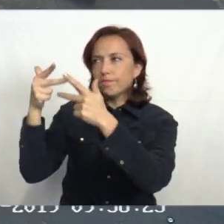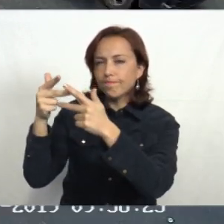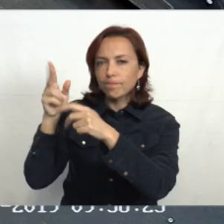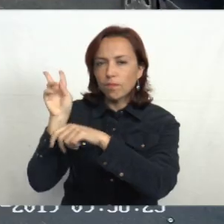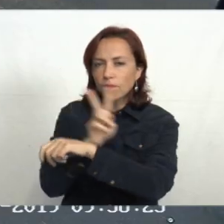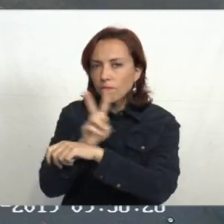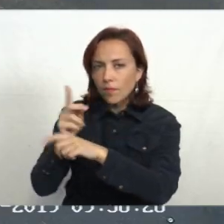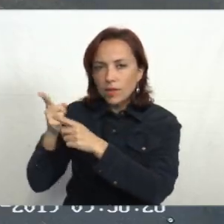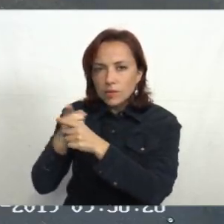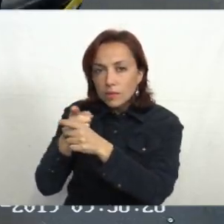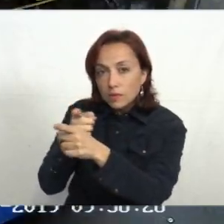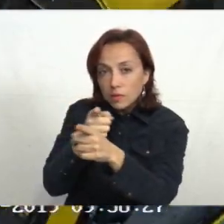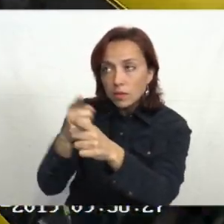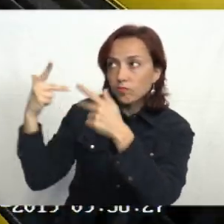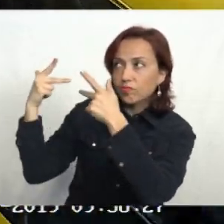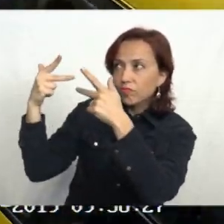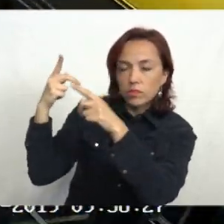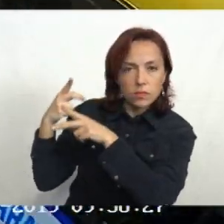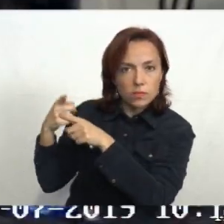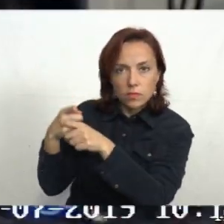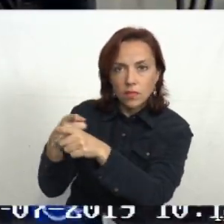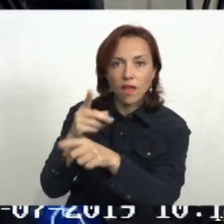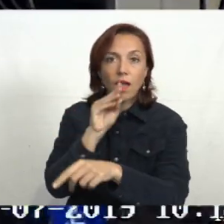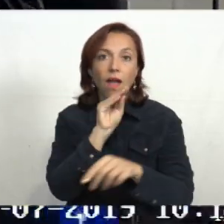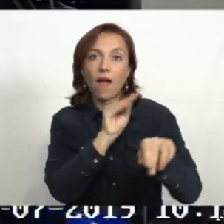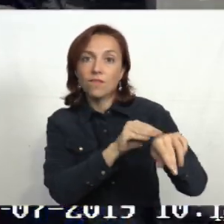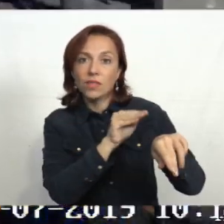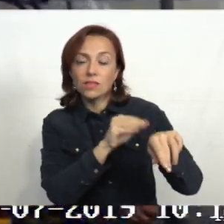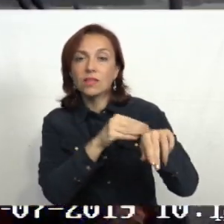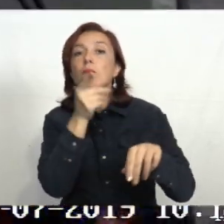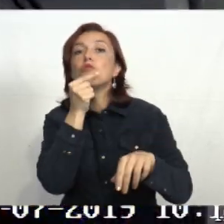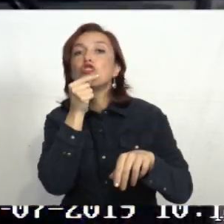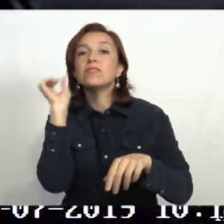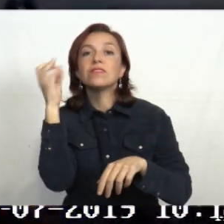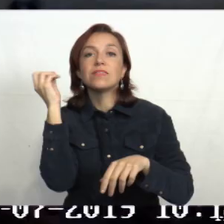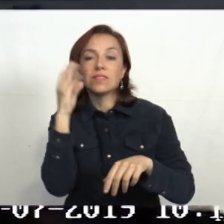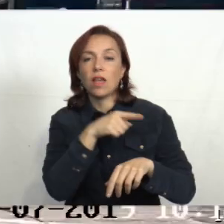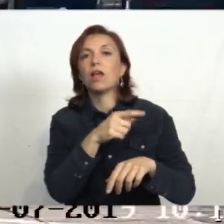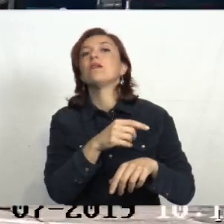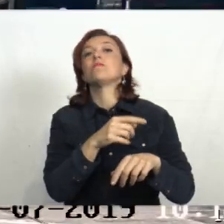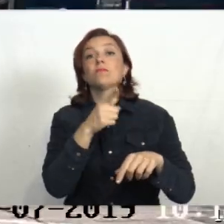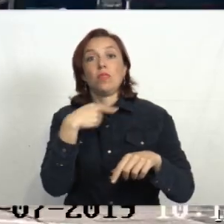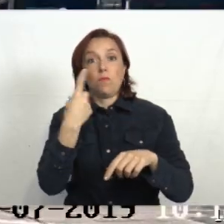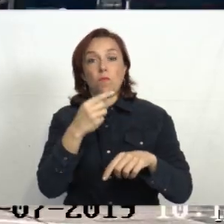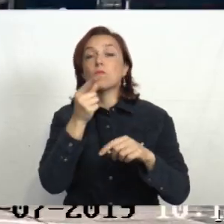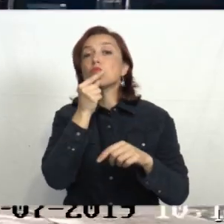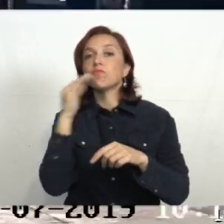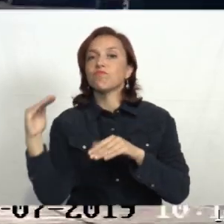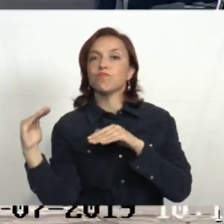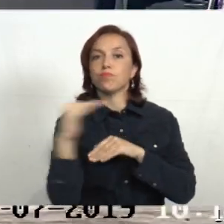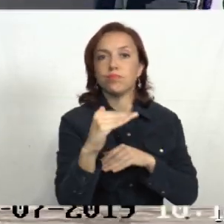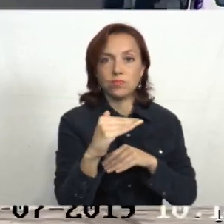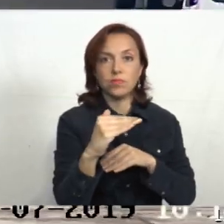seguimiento virtual mientras informaban a las patrullas en tierra lo que sucedía. Es así que a pocas cuadras intervinieron el ómnibus y